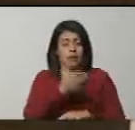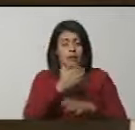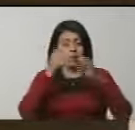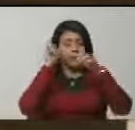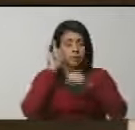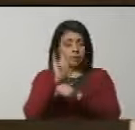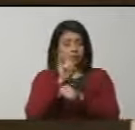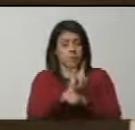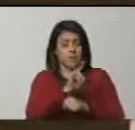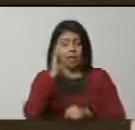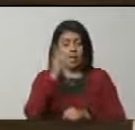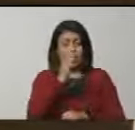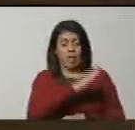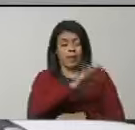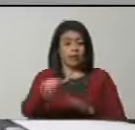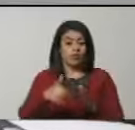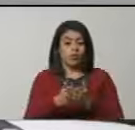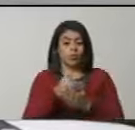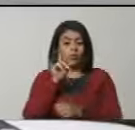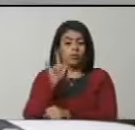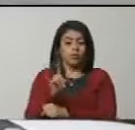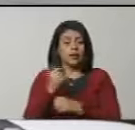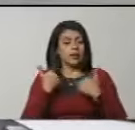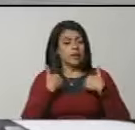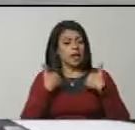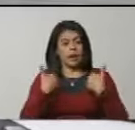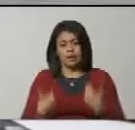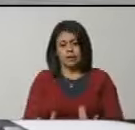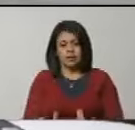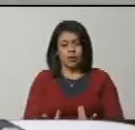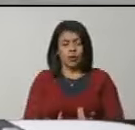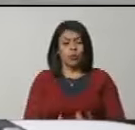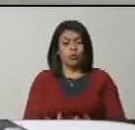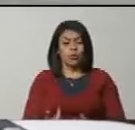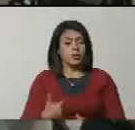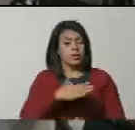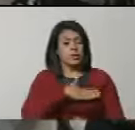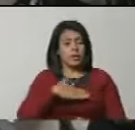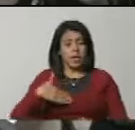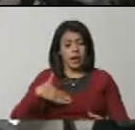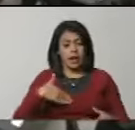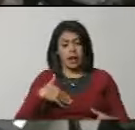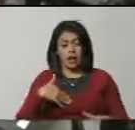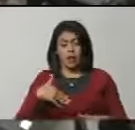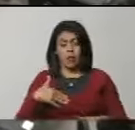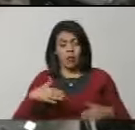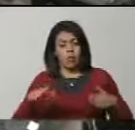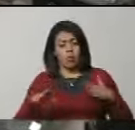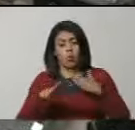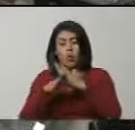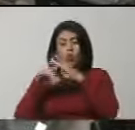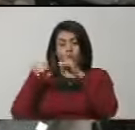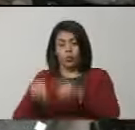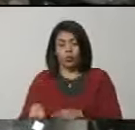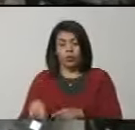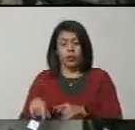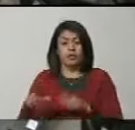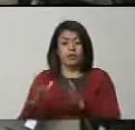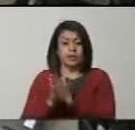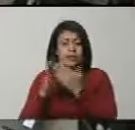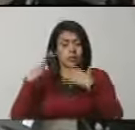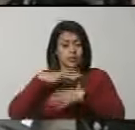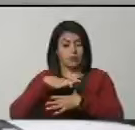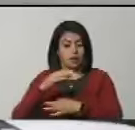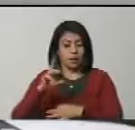que castigue a los traidores. Ya está bueno. Quien se atreva a atentar contra los sagrados